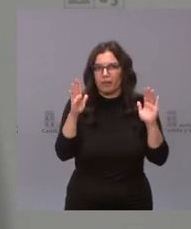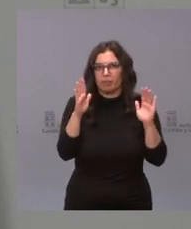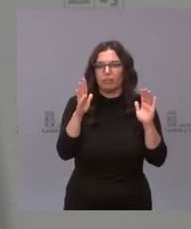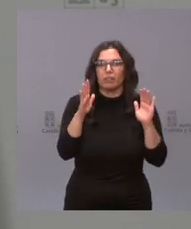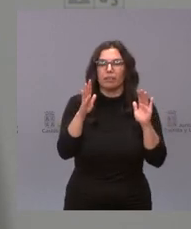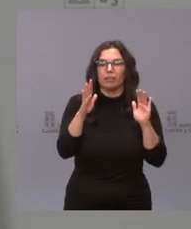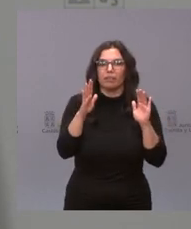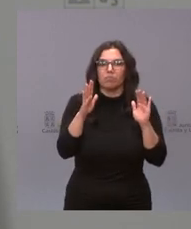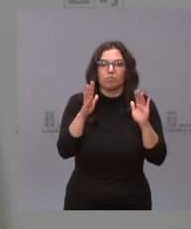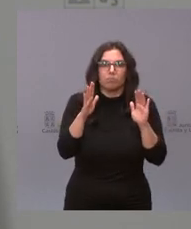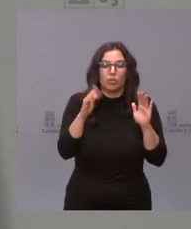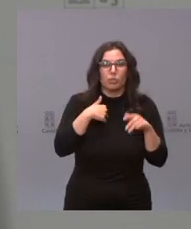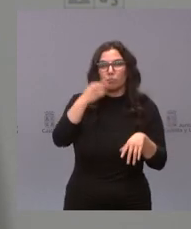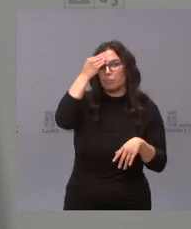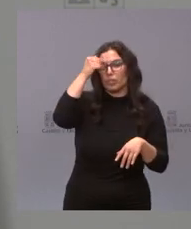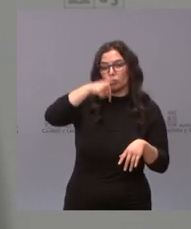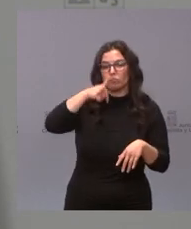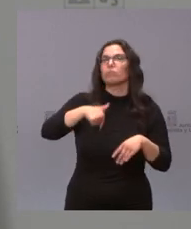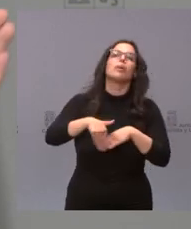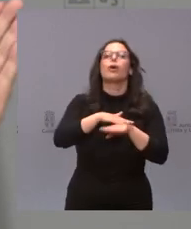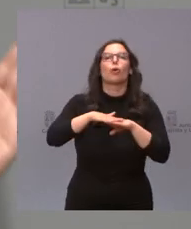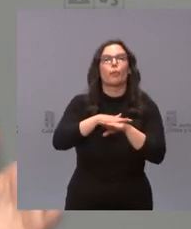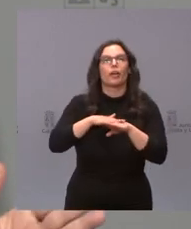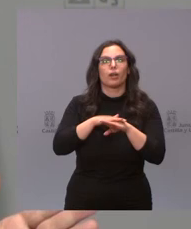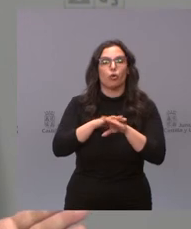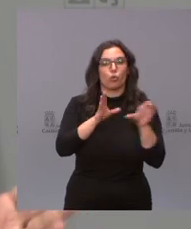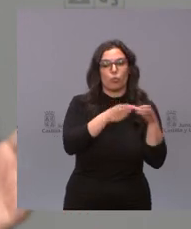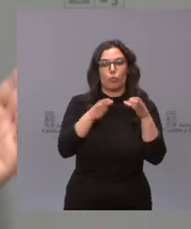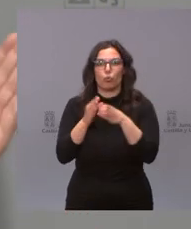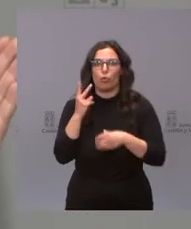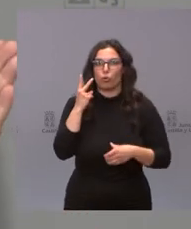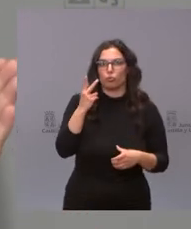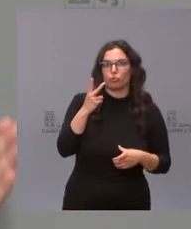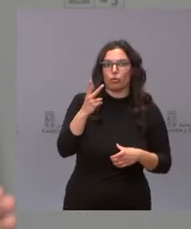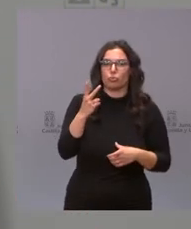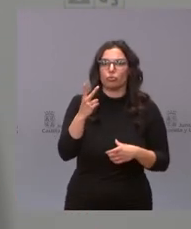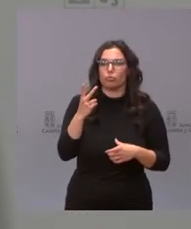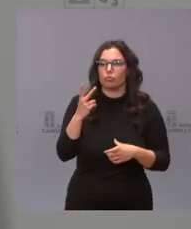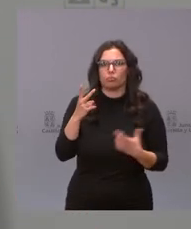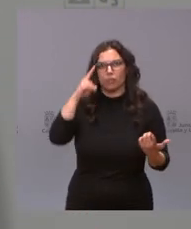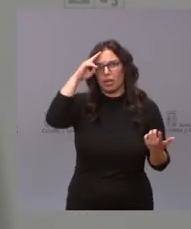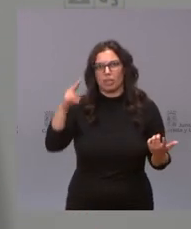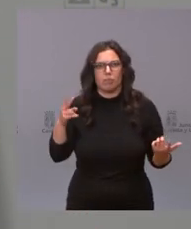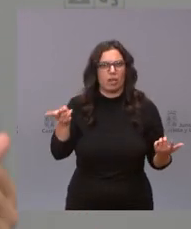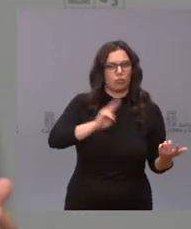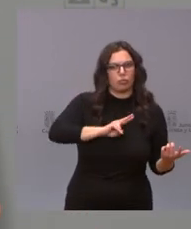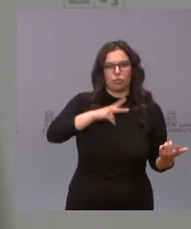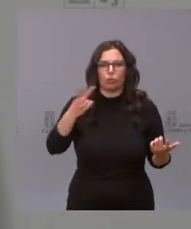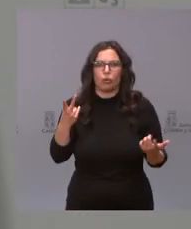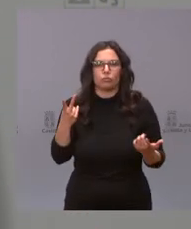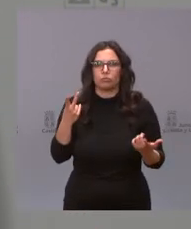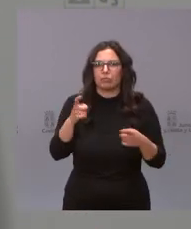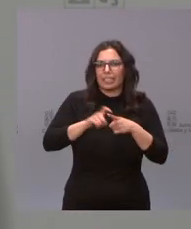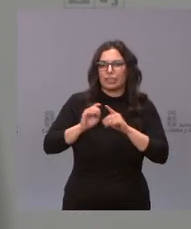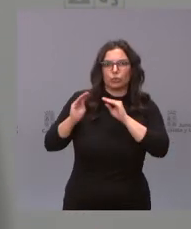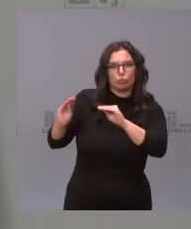este gobierno está sustentado en dos fuerzas políticas nos respetamos tenemos nuestras peculiaridades